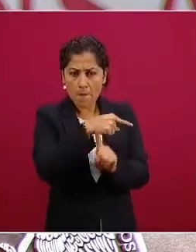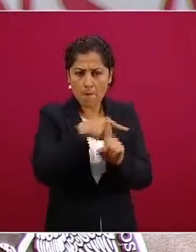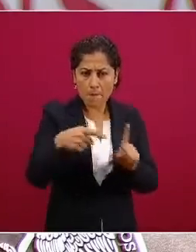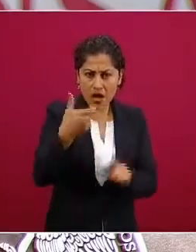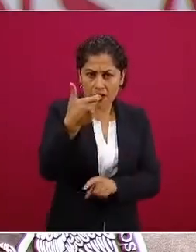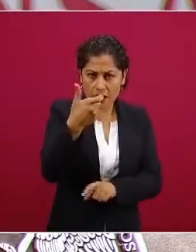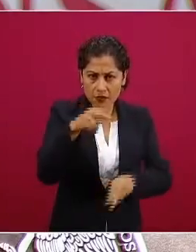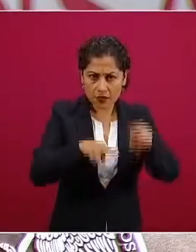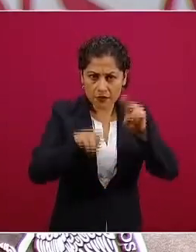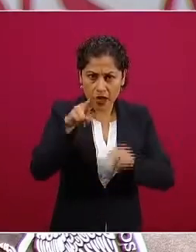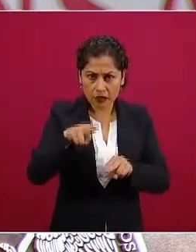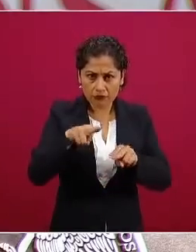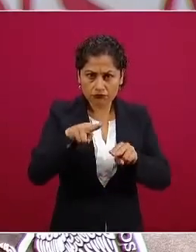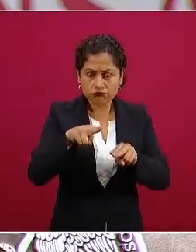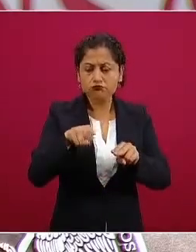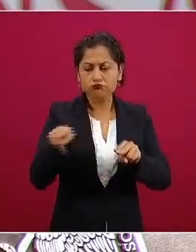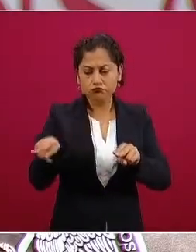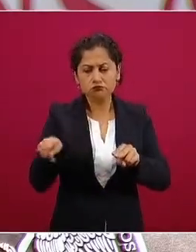y de ahí para arriba